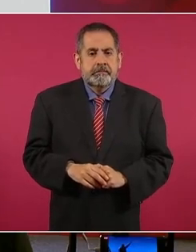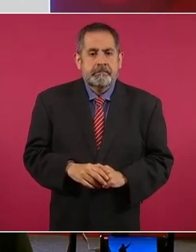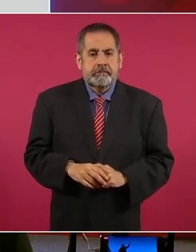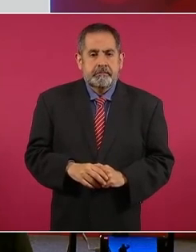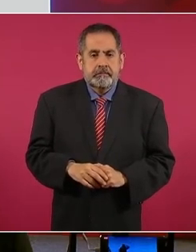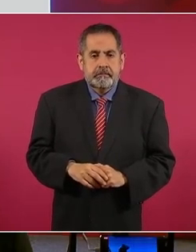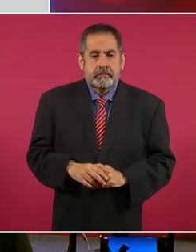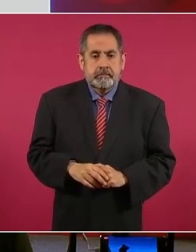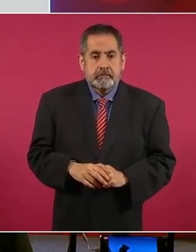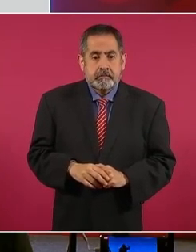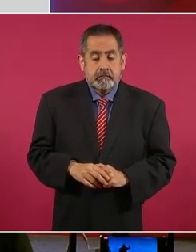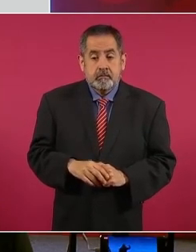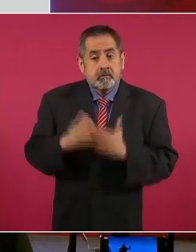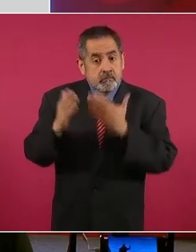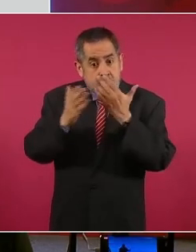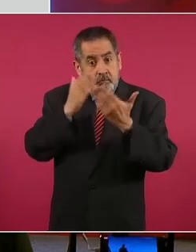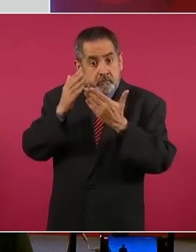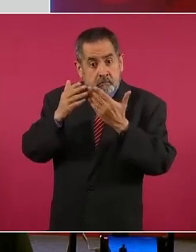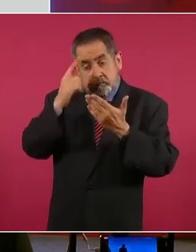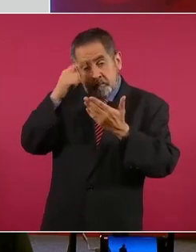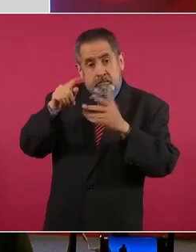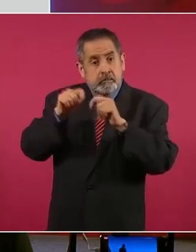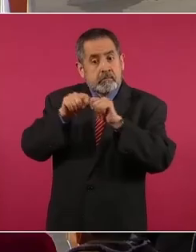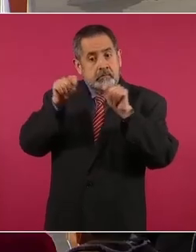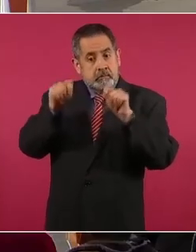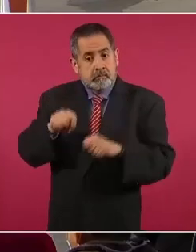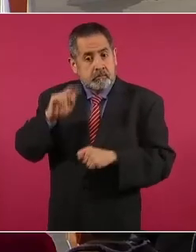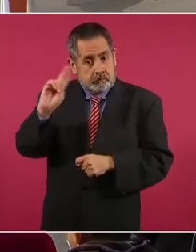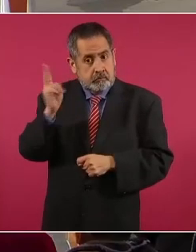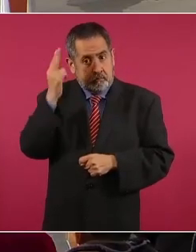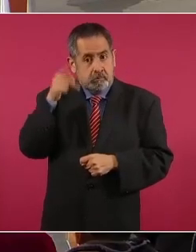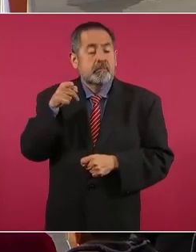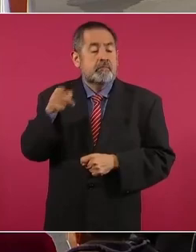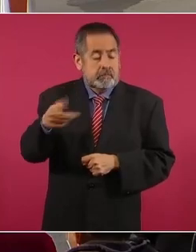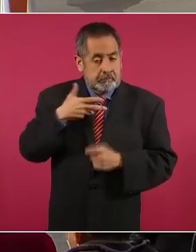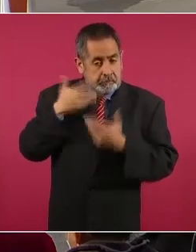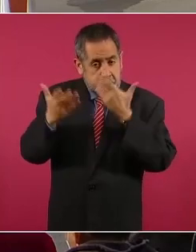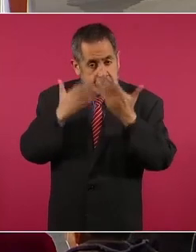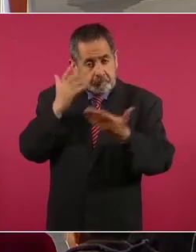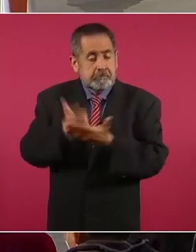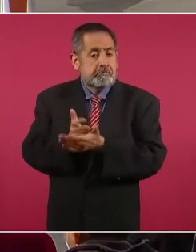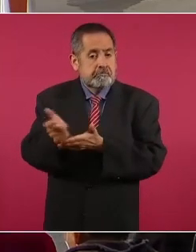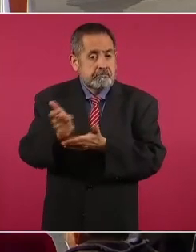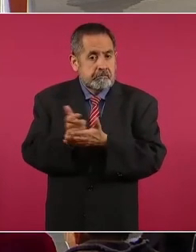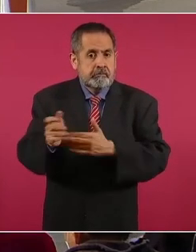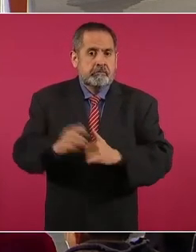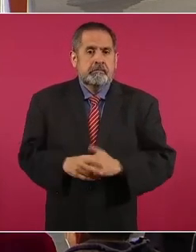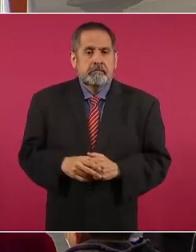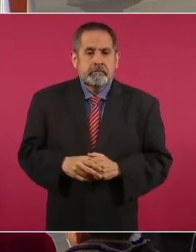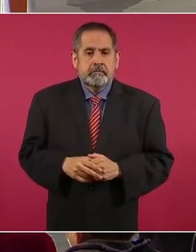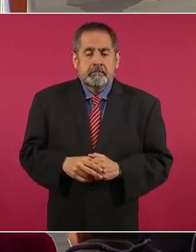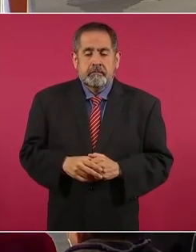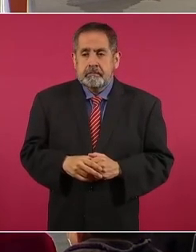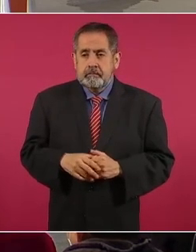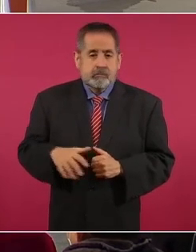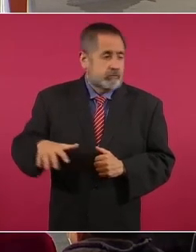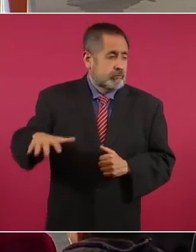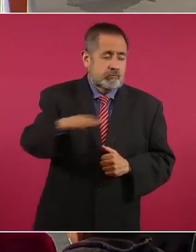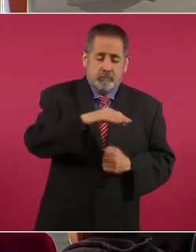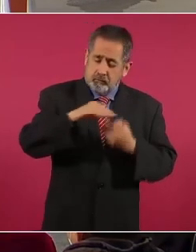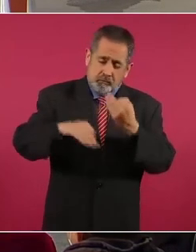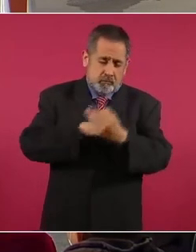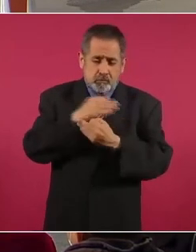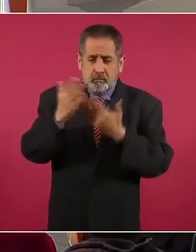Los que estudian nivel licenciatura, todos los estudiantes de Choy